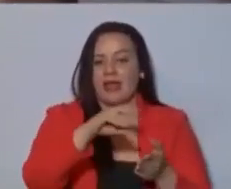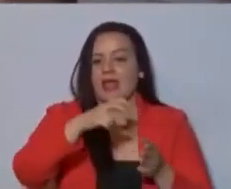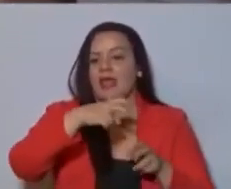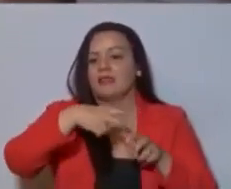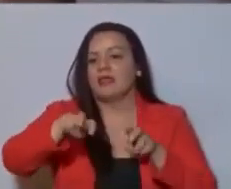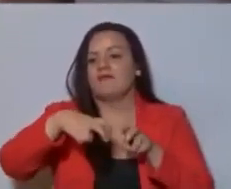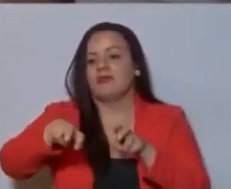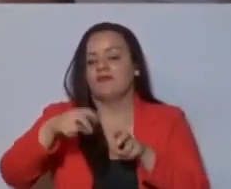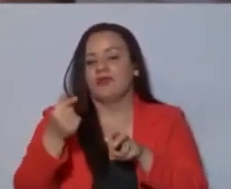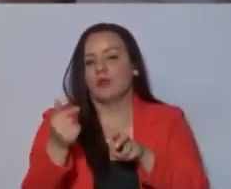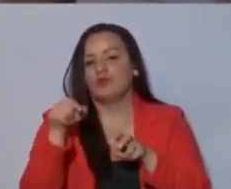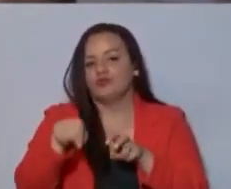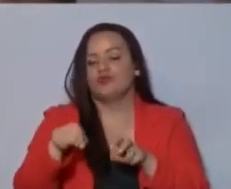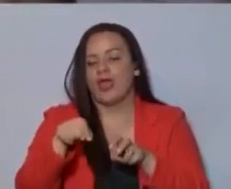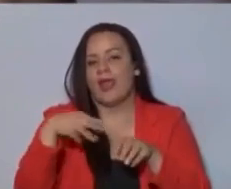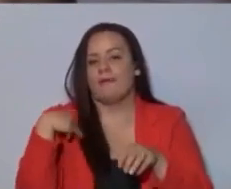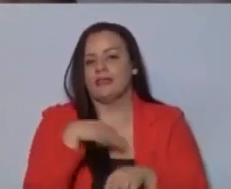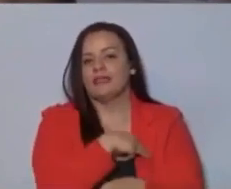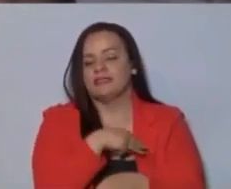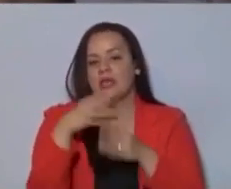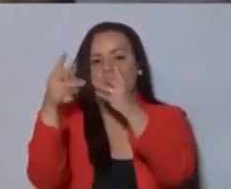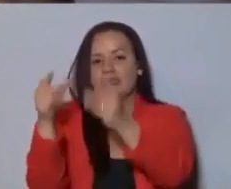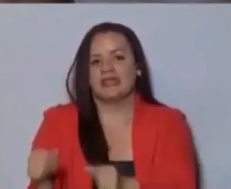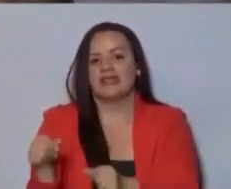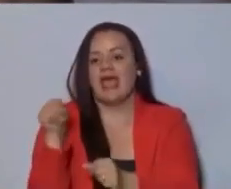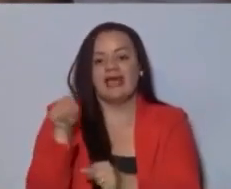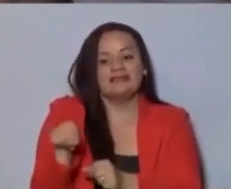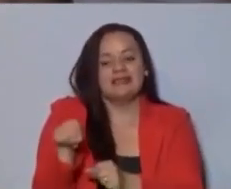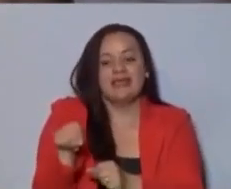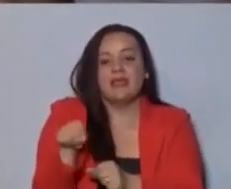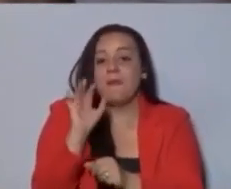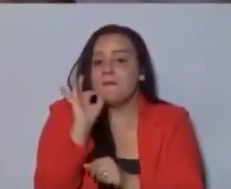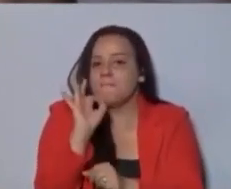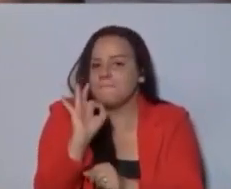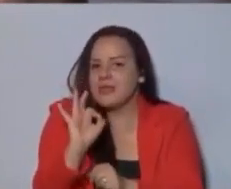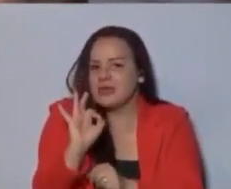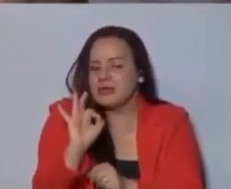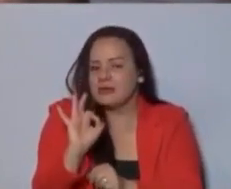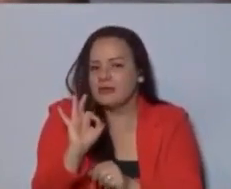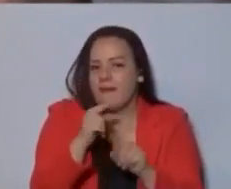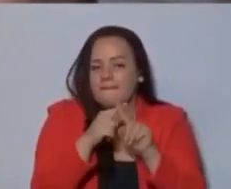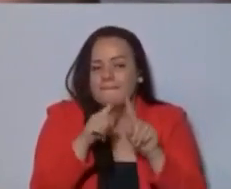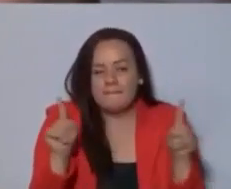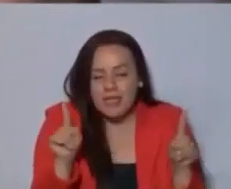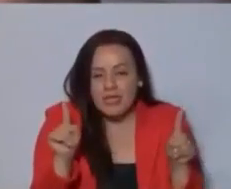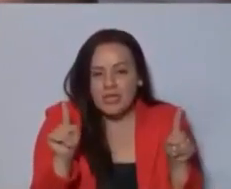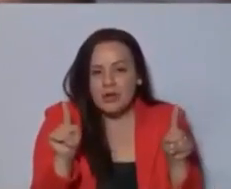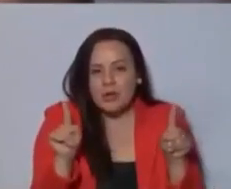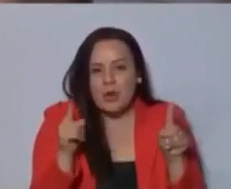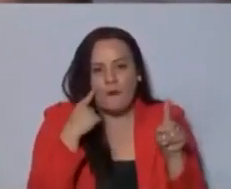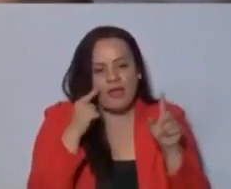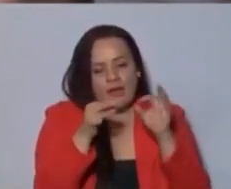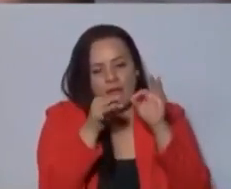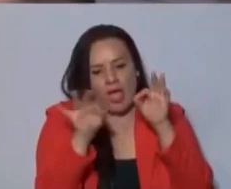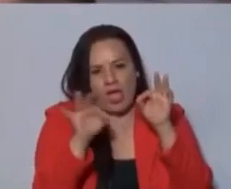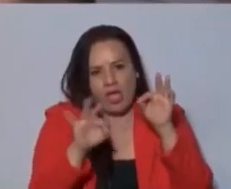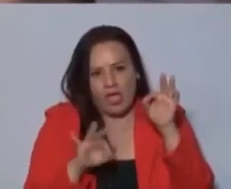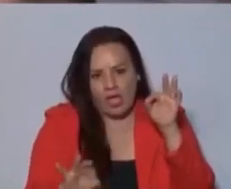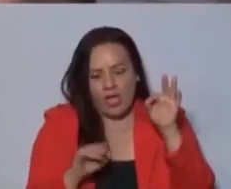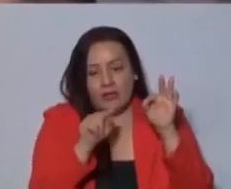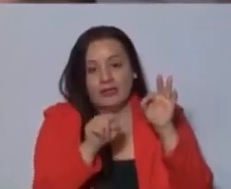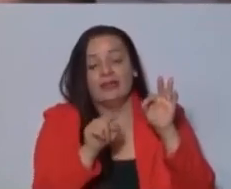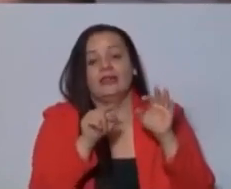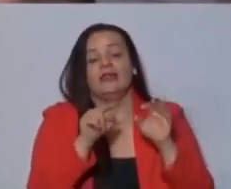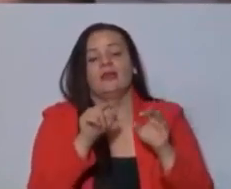Ministerio de Hacienda. Hasta ahí, todo muy bien. Pero, dice punto y seguido,